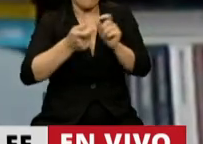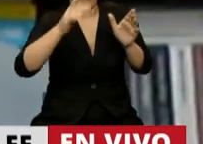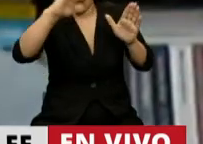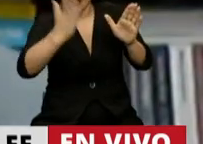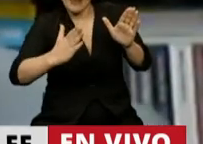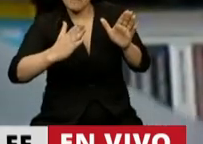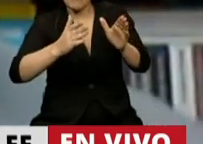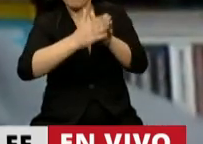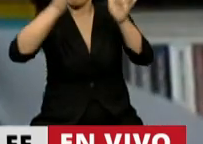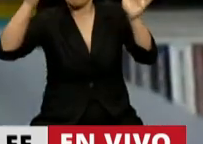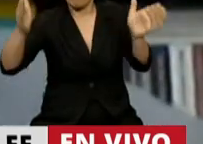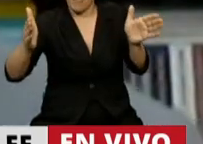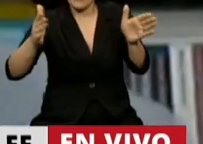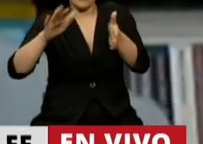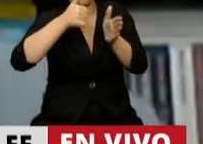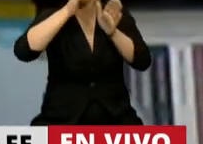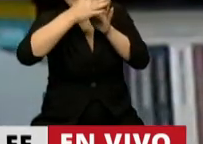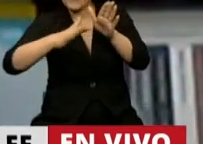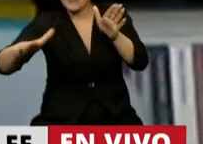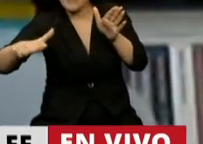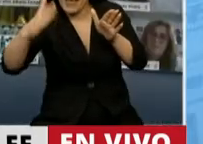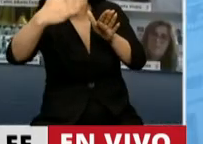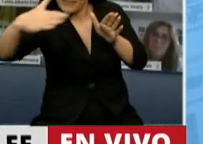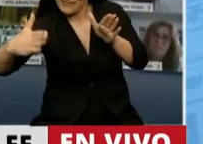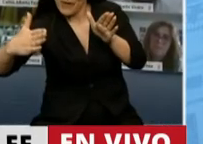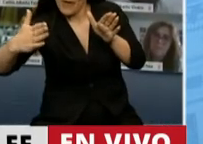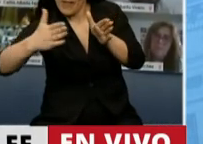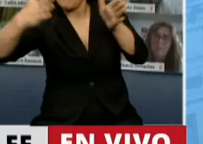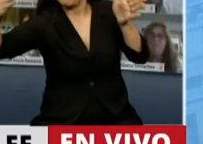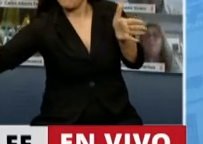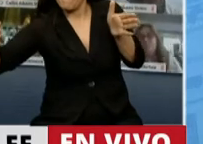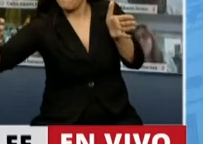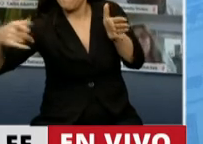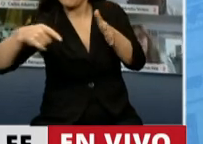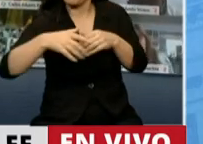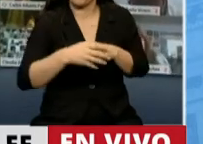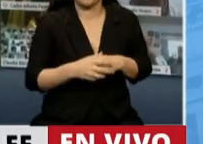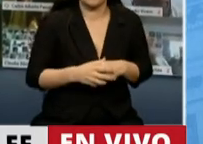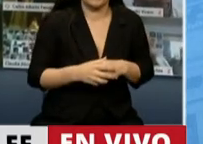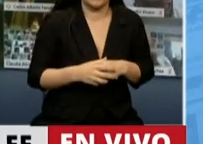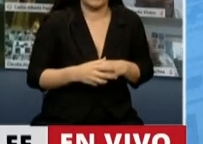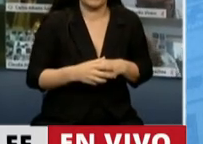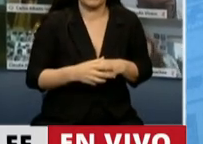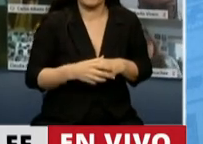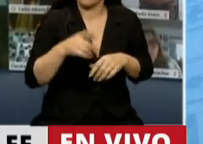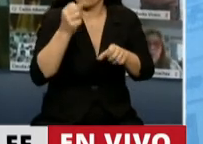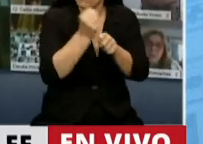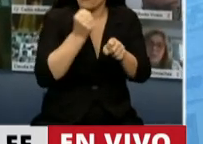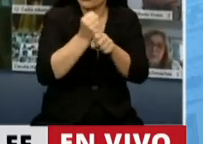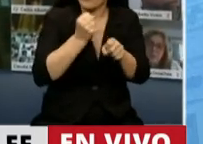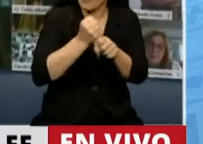límite del espacio marítimo a partir del borde exterior del margen continental. Un trabajo